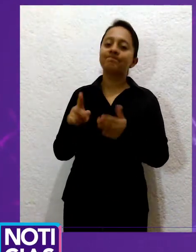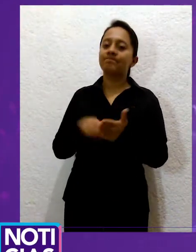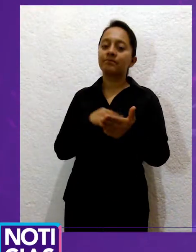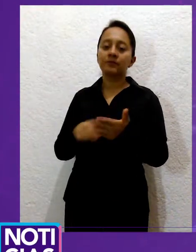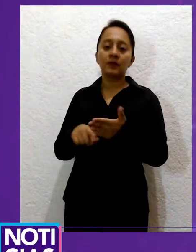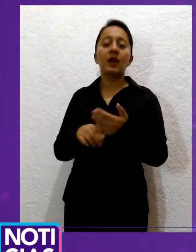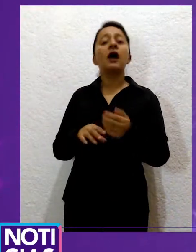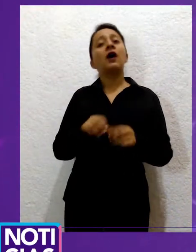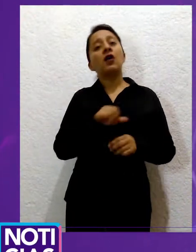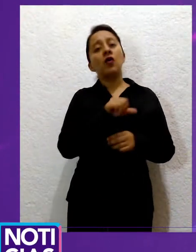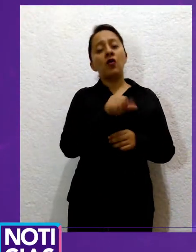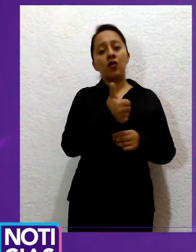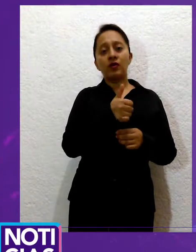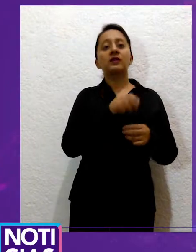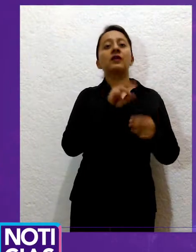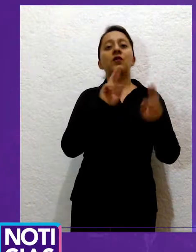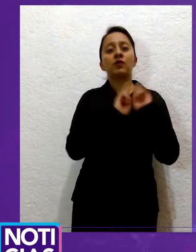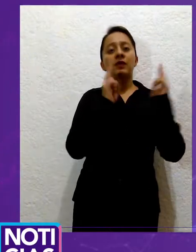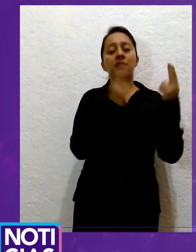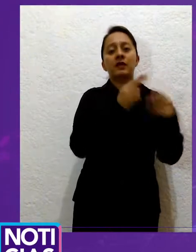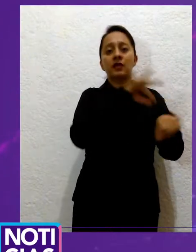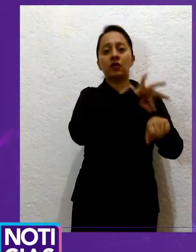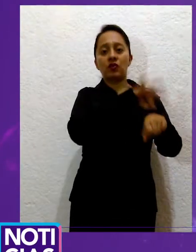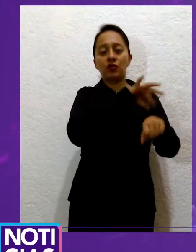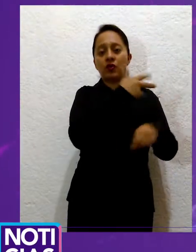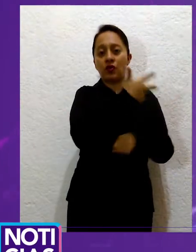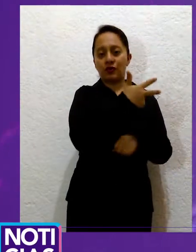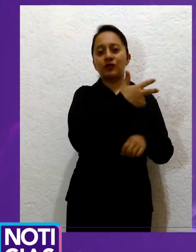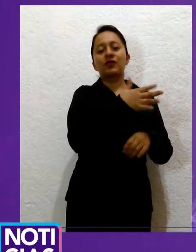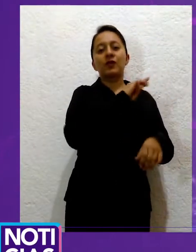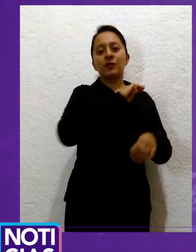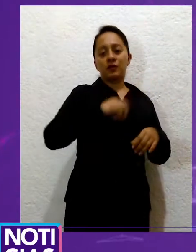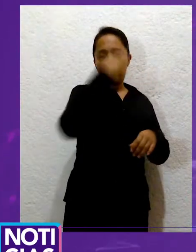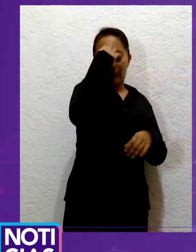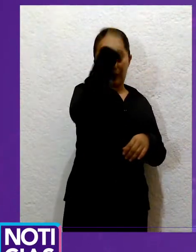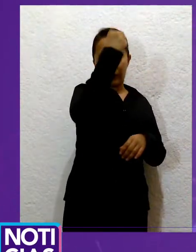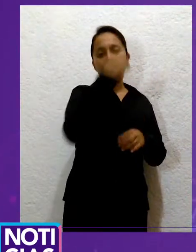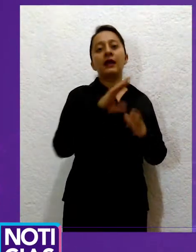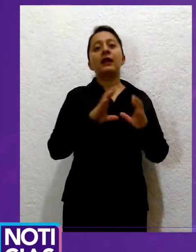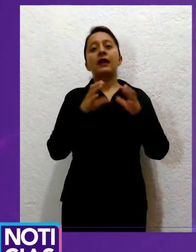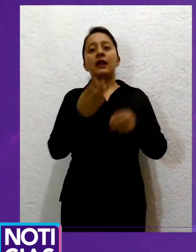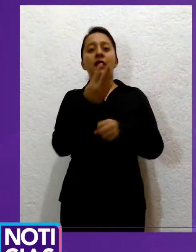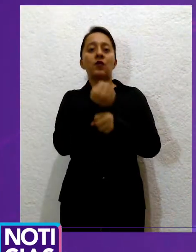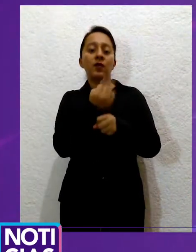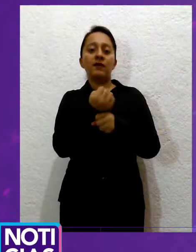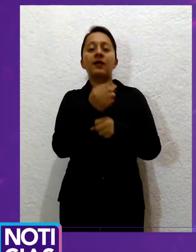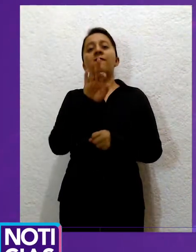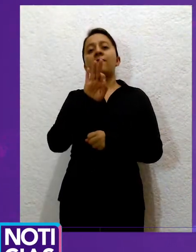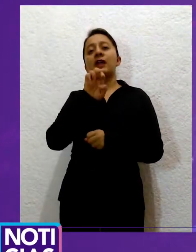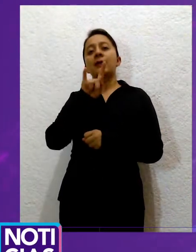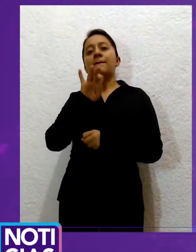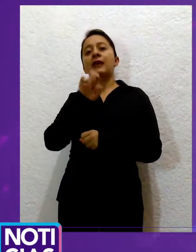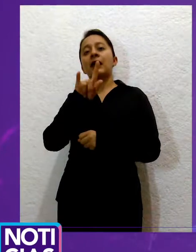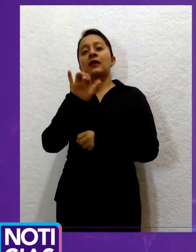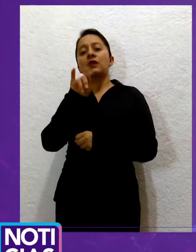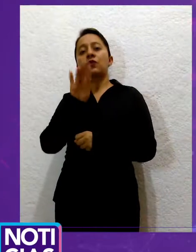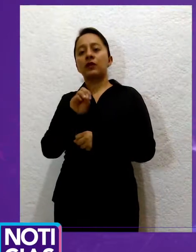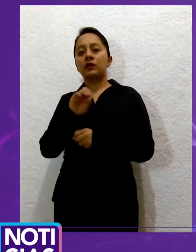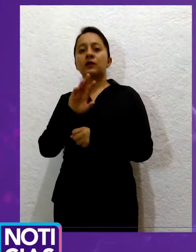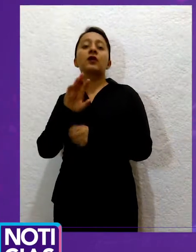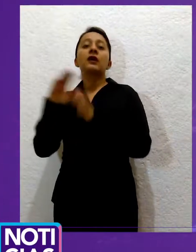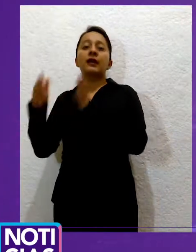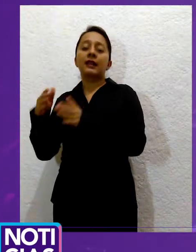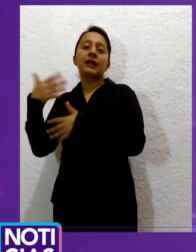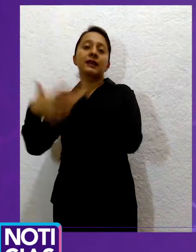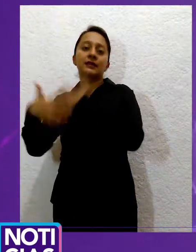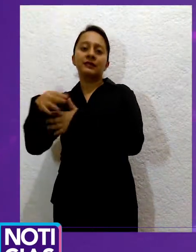normalidad en la unidad médica 8 en el Marqués, en la 9 de Felipe Carrillo Puerto, en la 15 de Desarrollo San Pablo, así como en